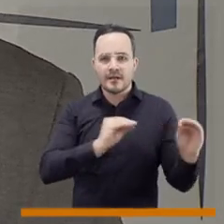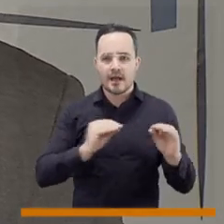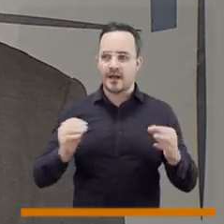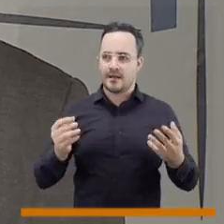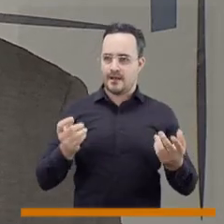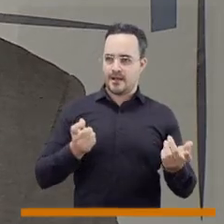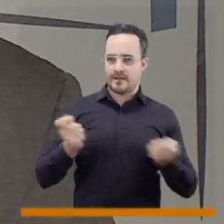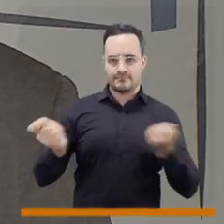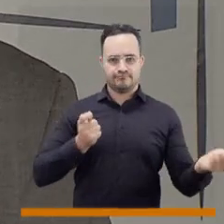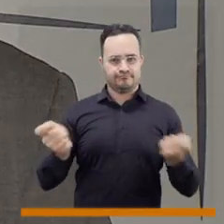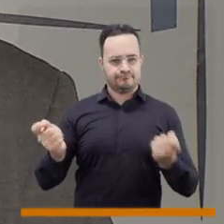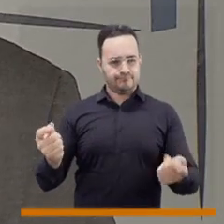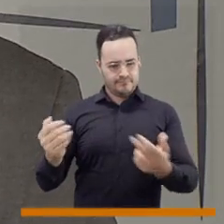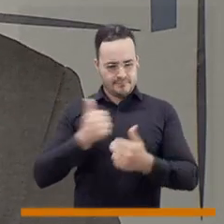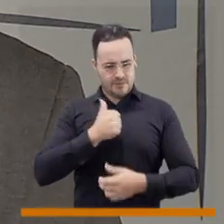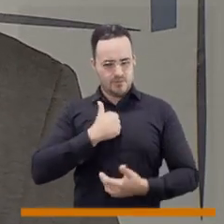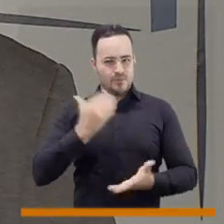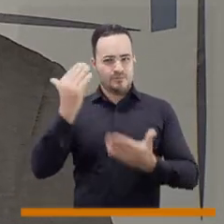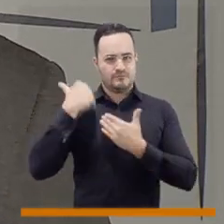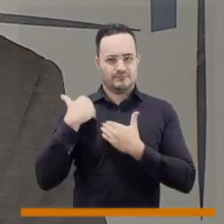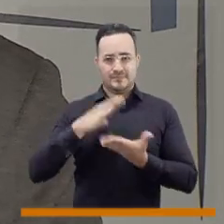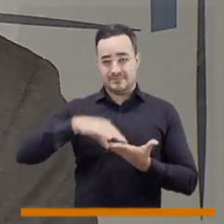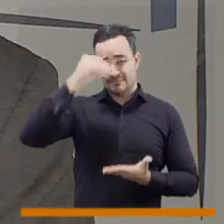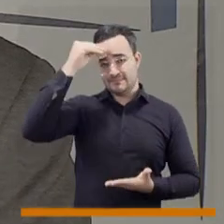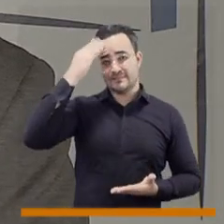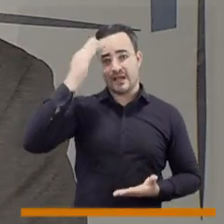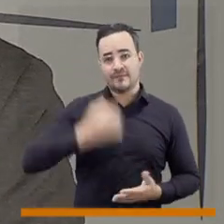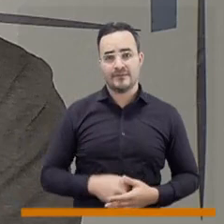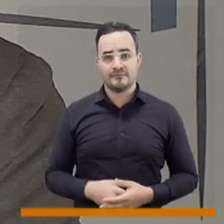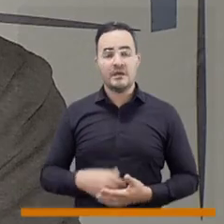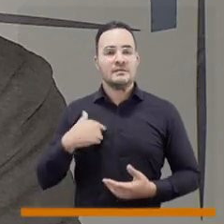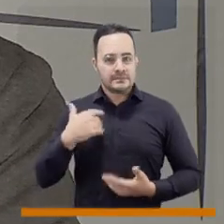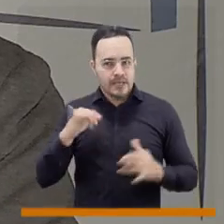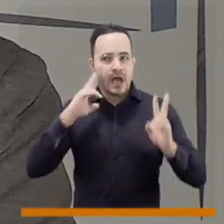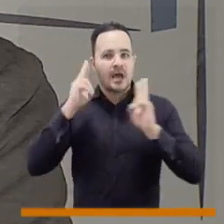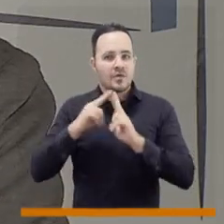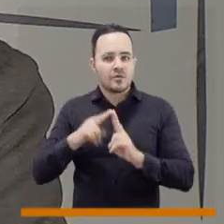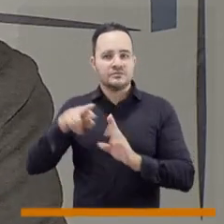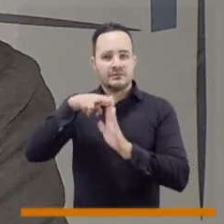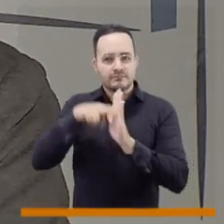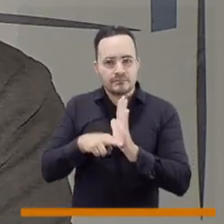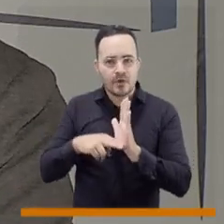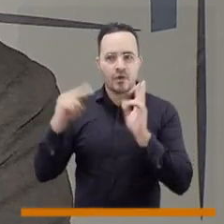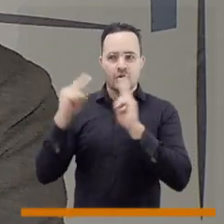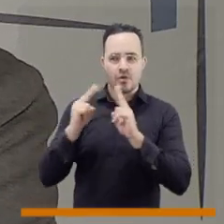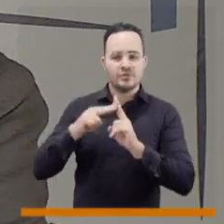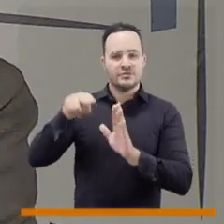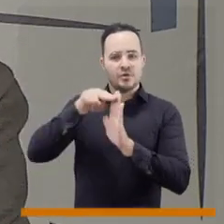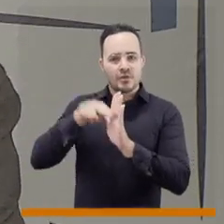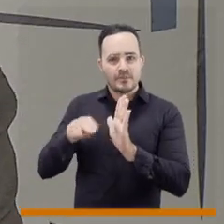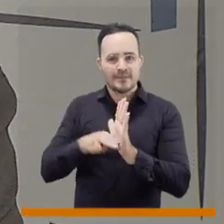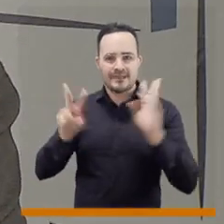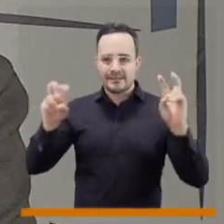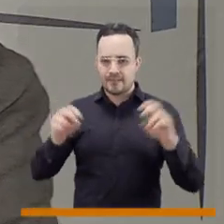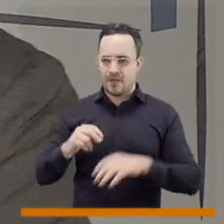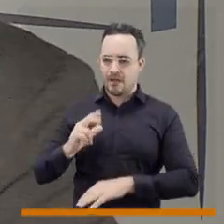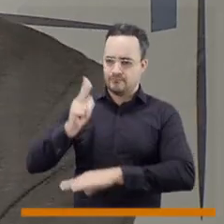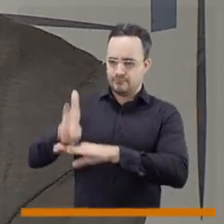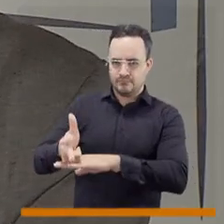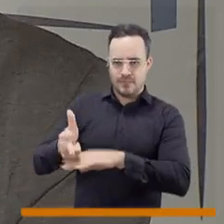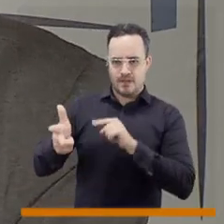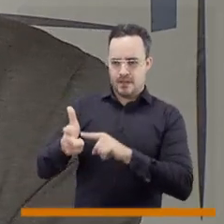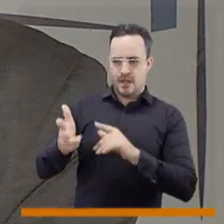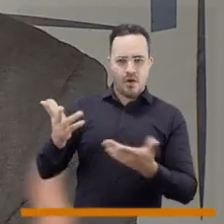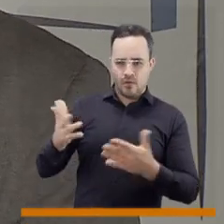cultura de la autorregulación. Si sabemos que hay unas normas claras y hay unas restricciones claras para el